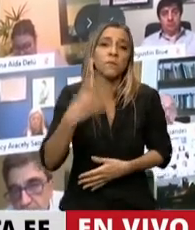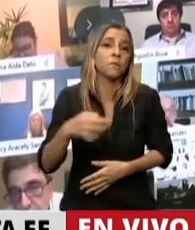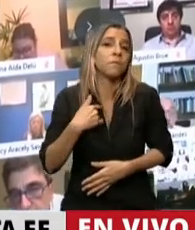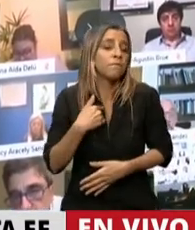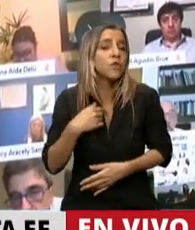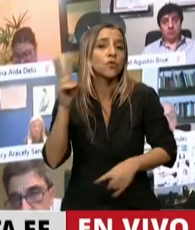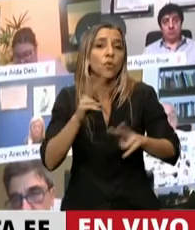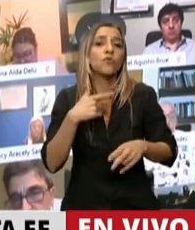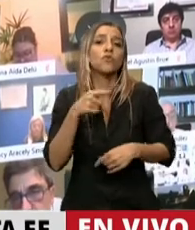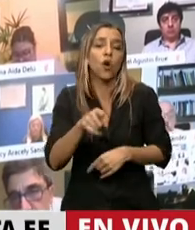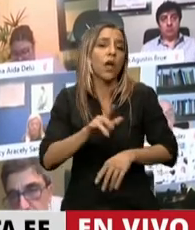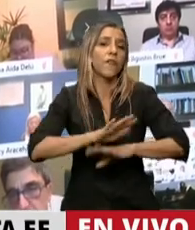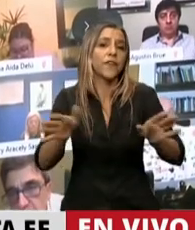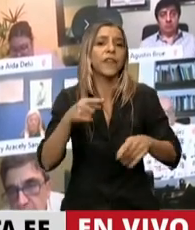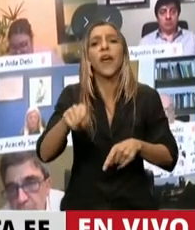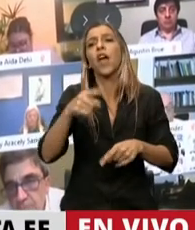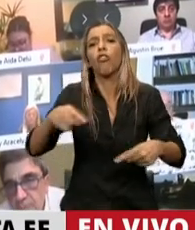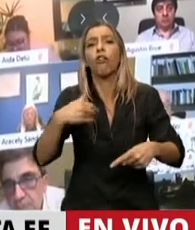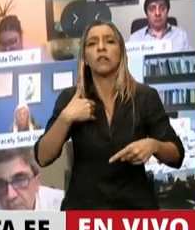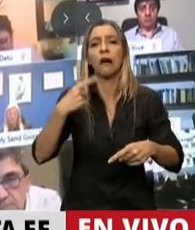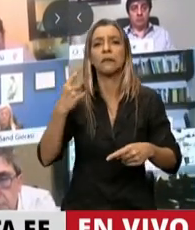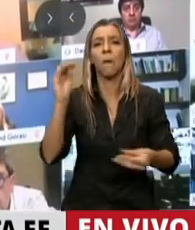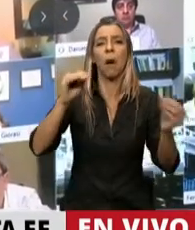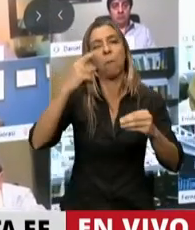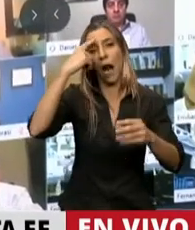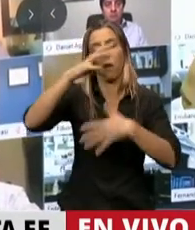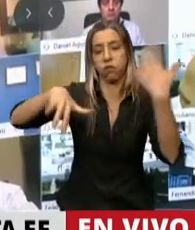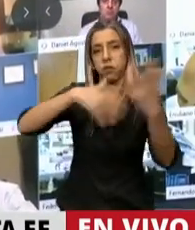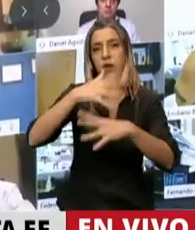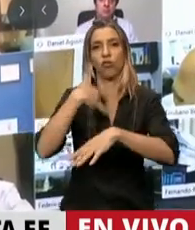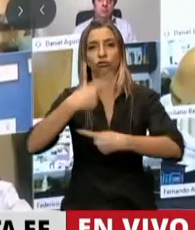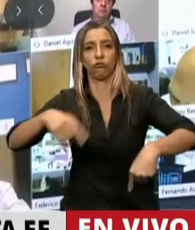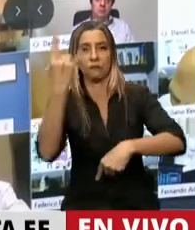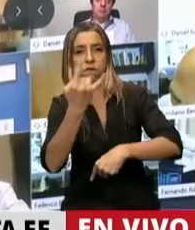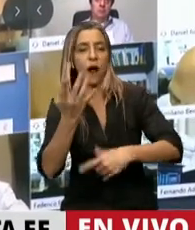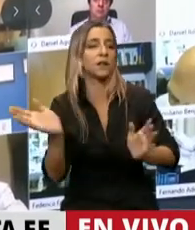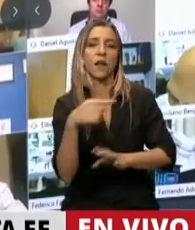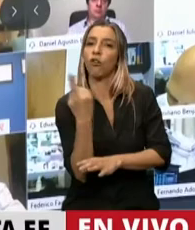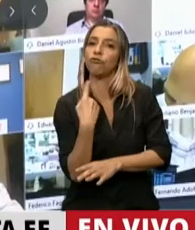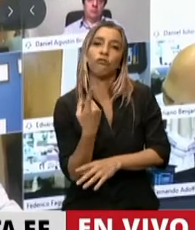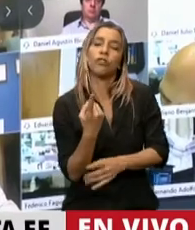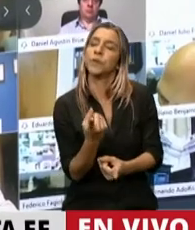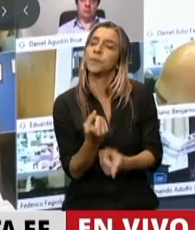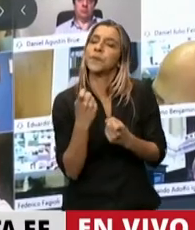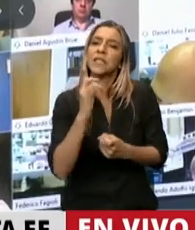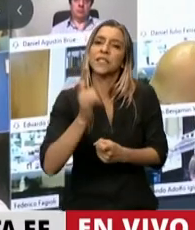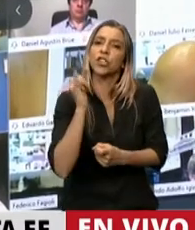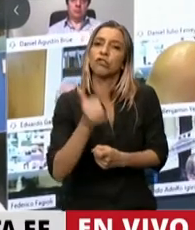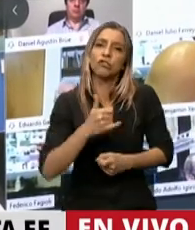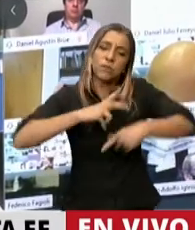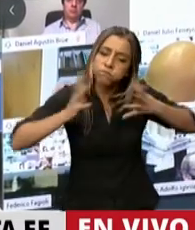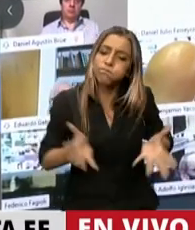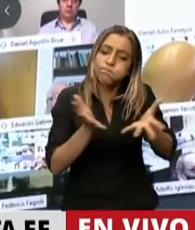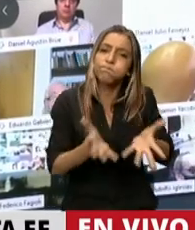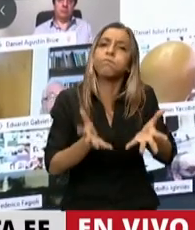disyuntivas que atrasan, de los dilemas falsos. La Argentina necesita en la economía del conocimiento despegar. Hace un año que estamos